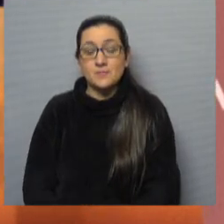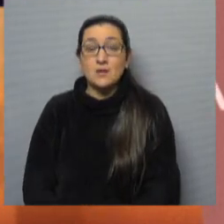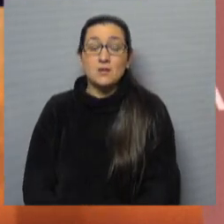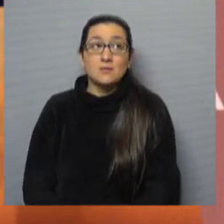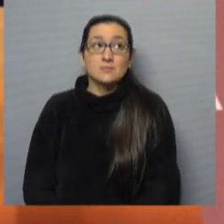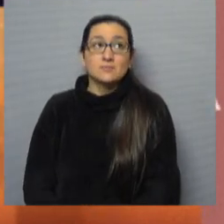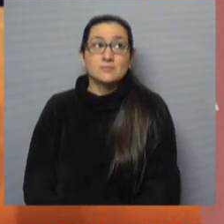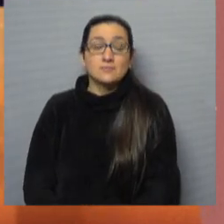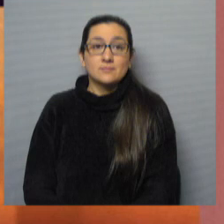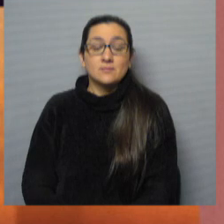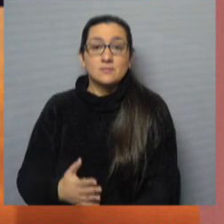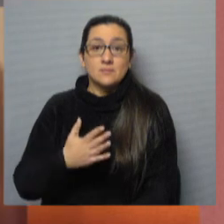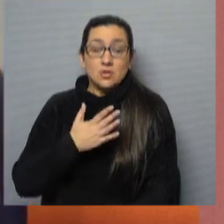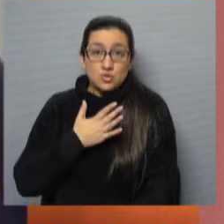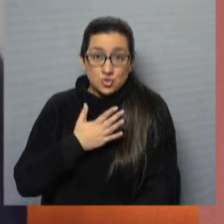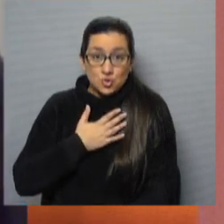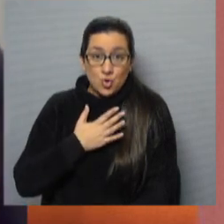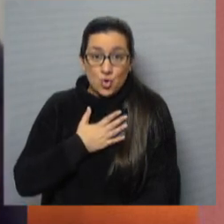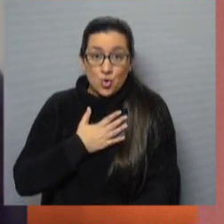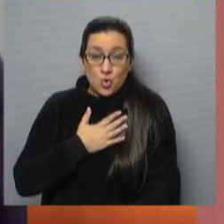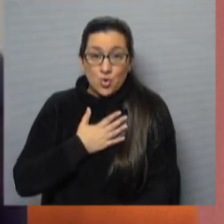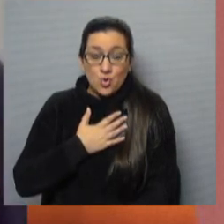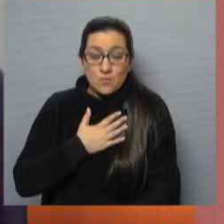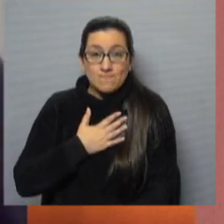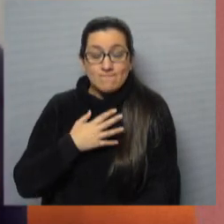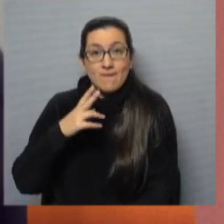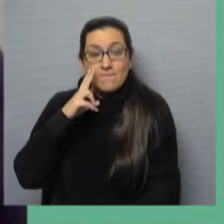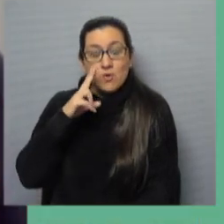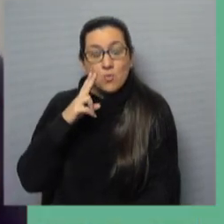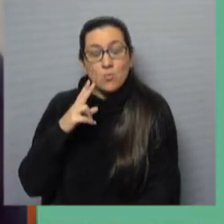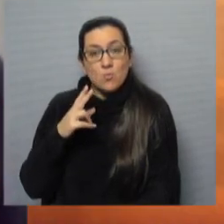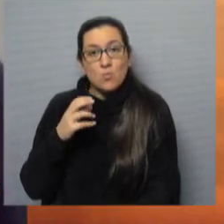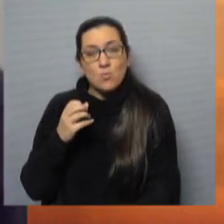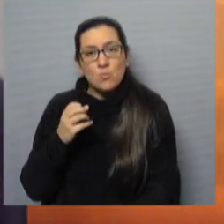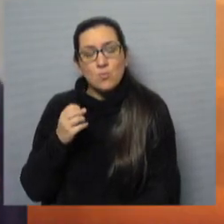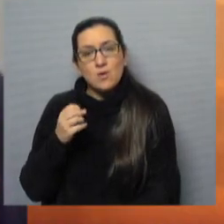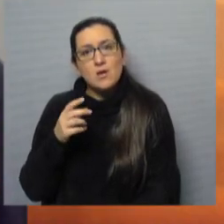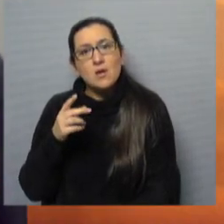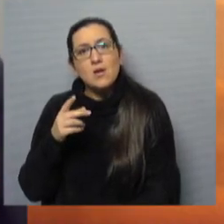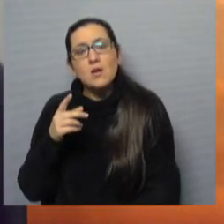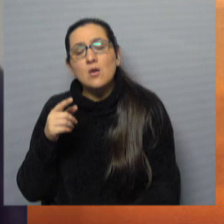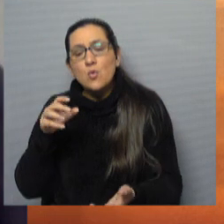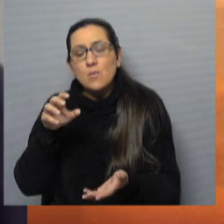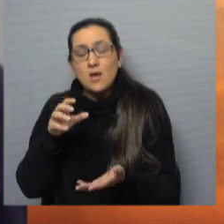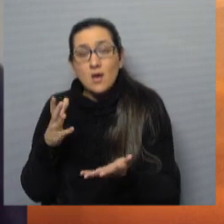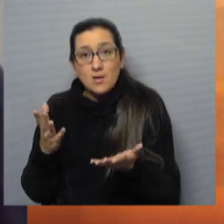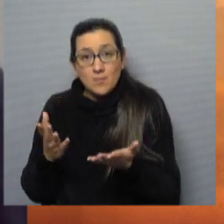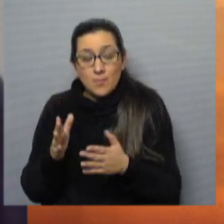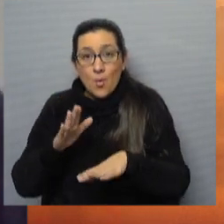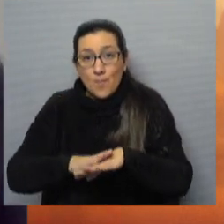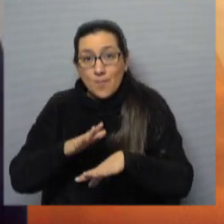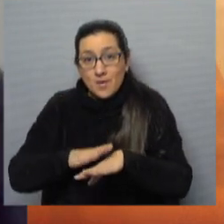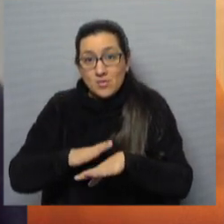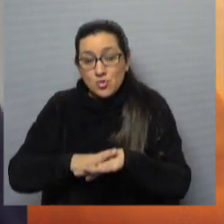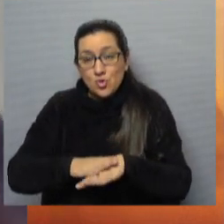Yo veo muy auspicioso el punto en que se encuentra este